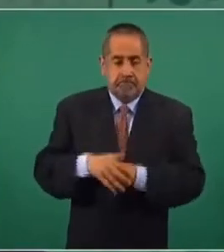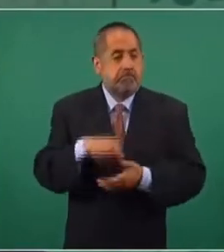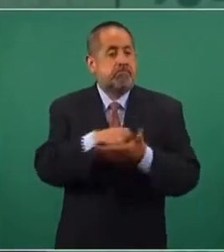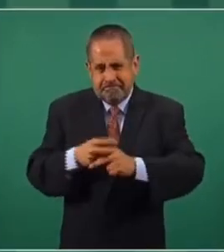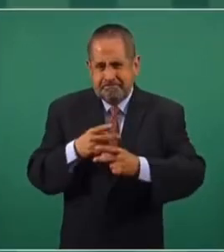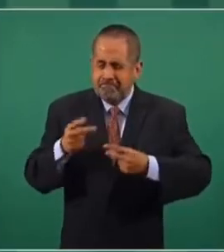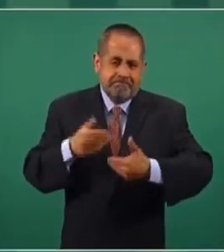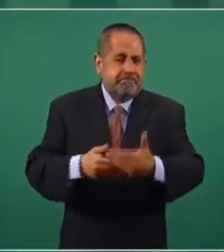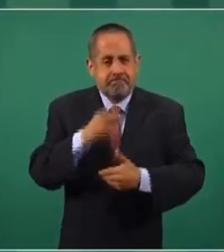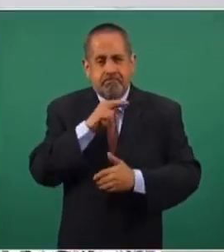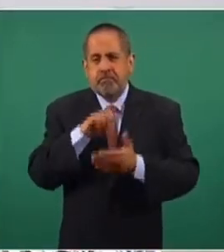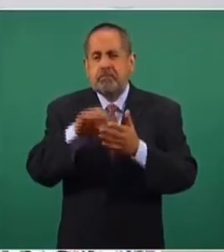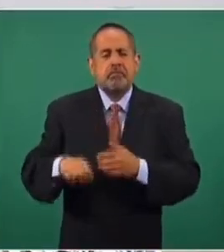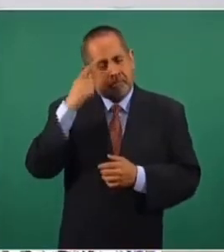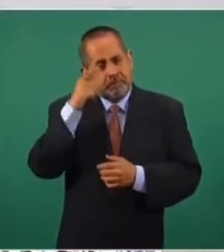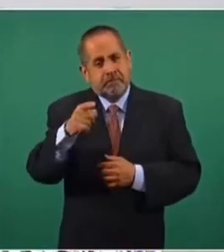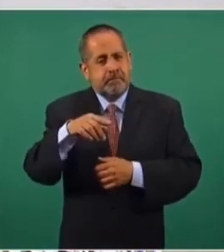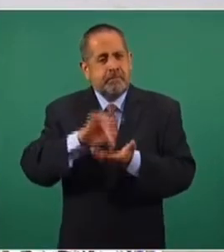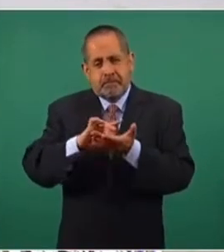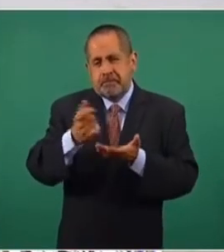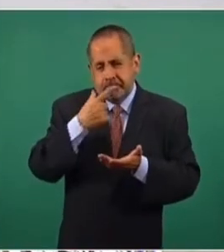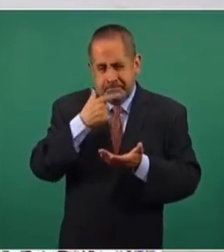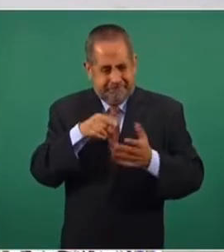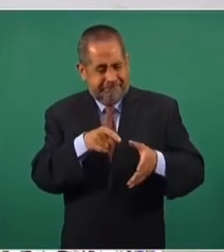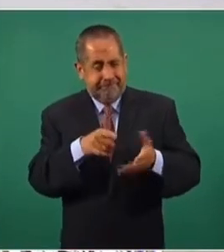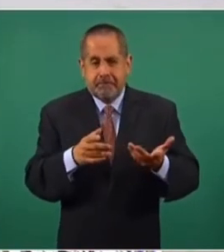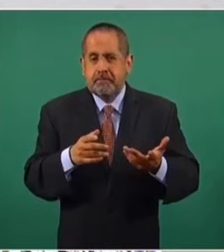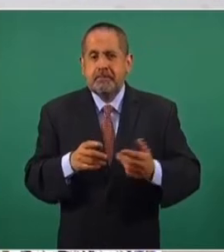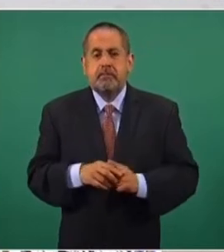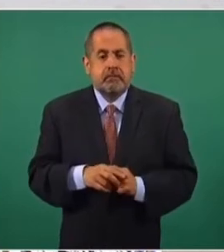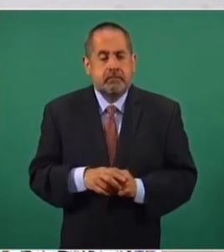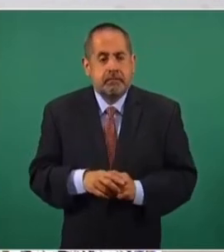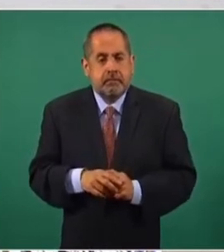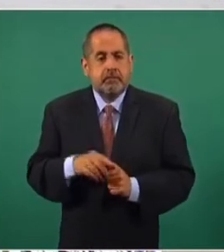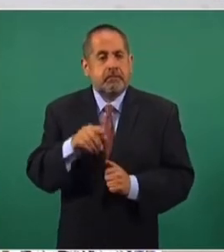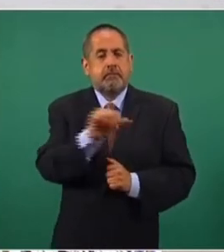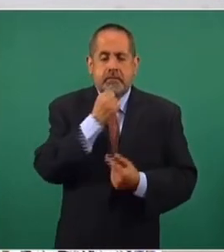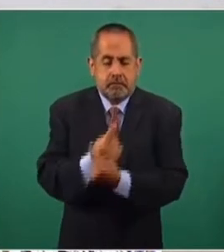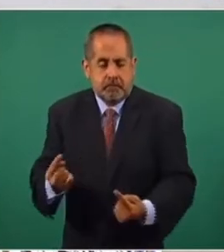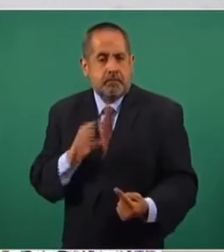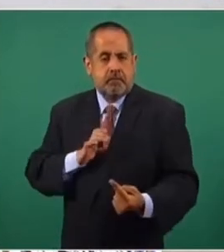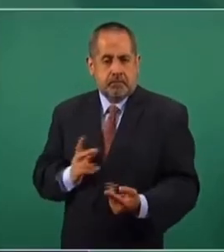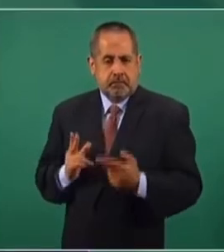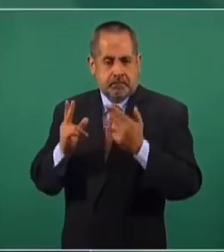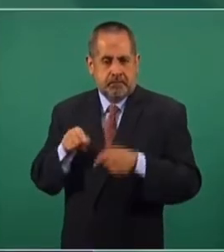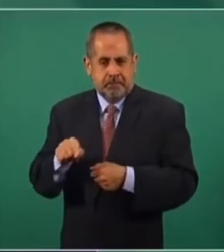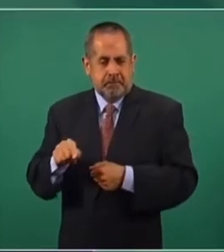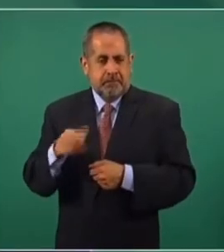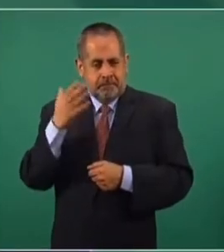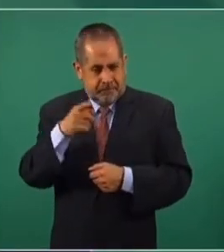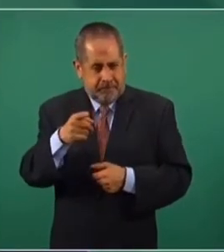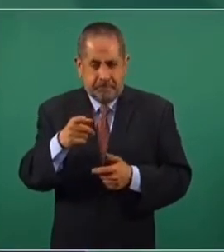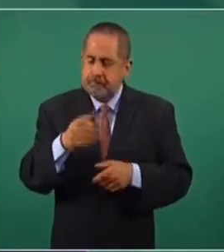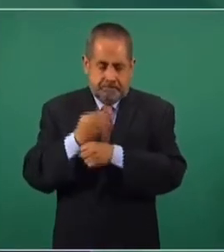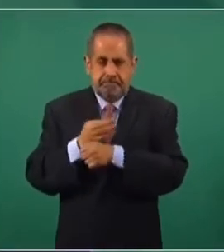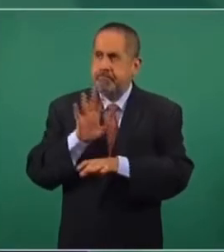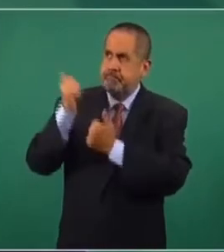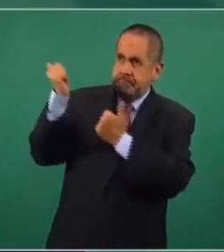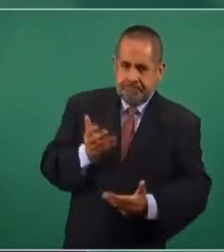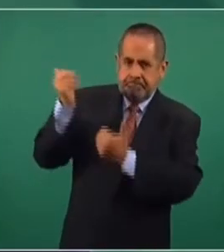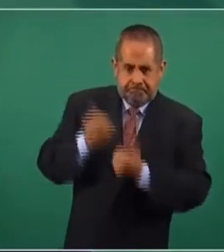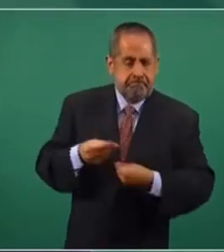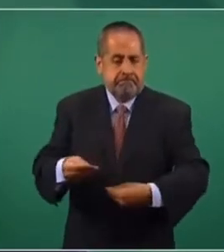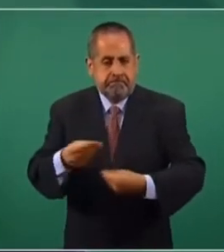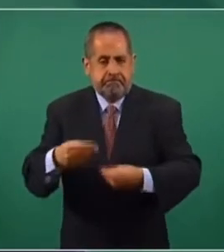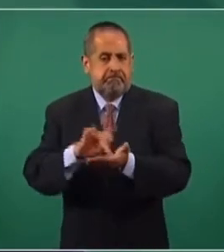médicos. Hablamos, por ejemplo, de los medicamentos de los niños con cáncer. Estamos ya abasteciendo